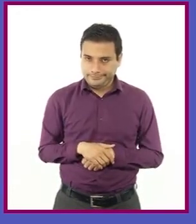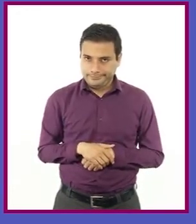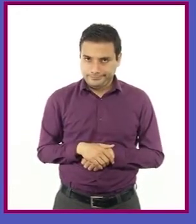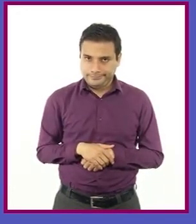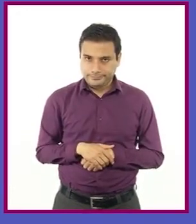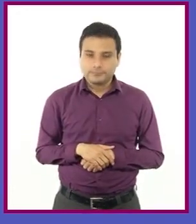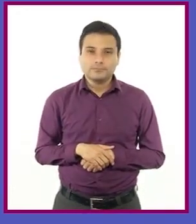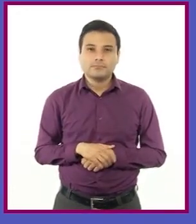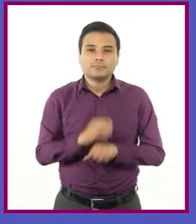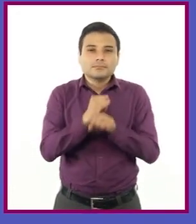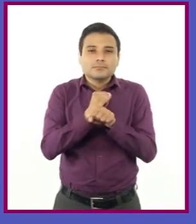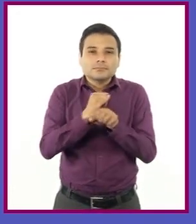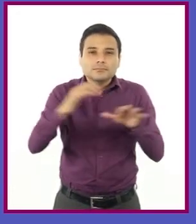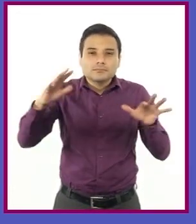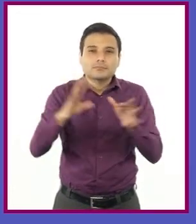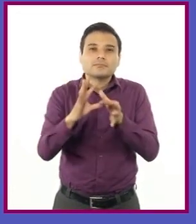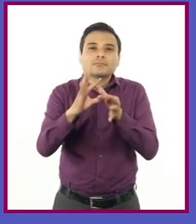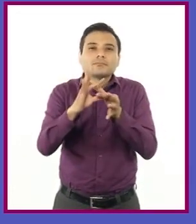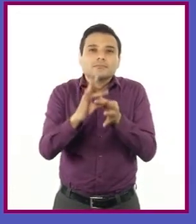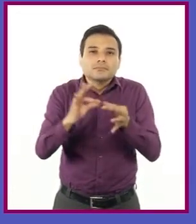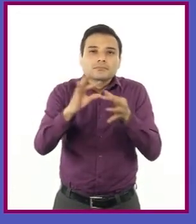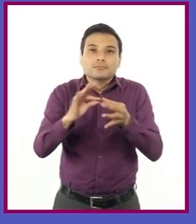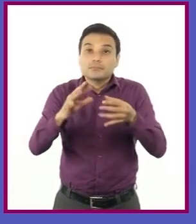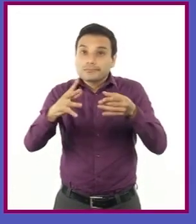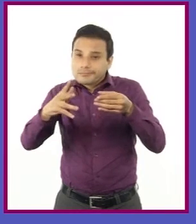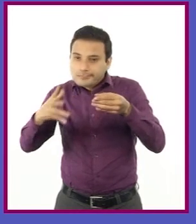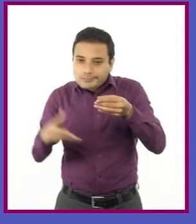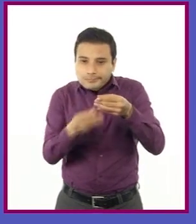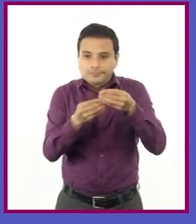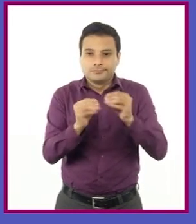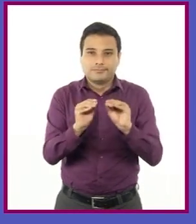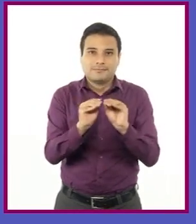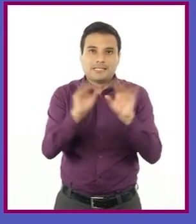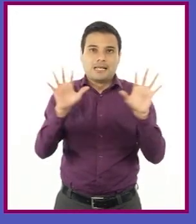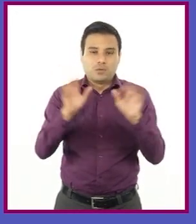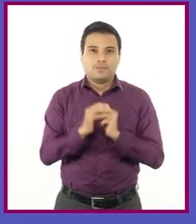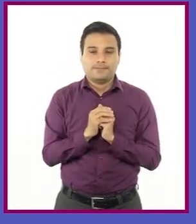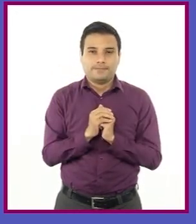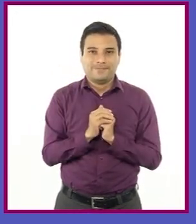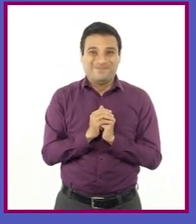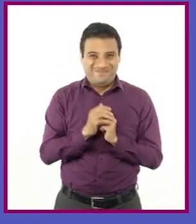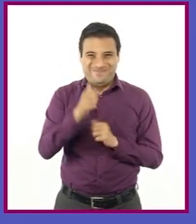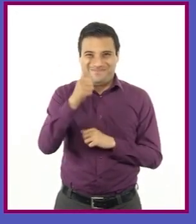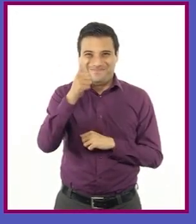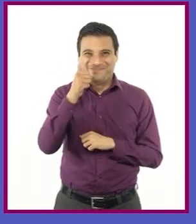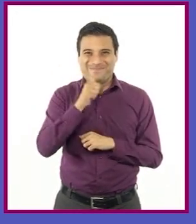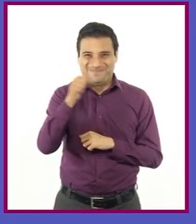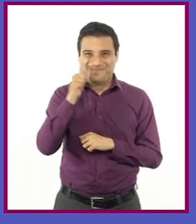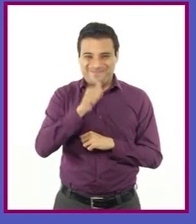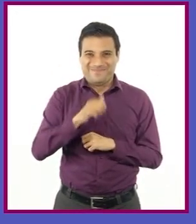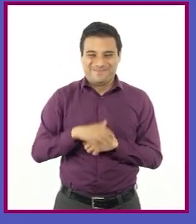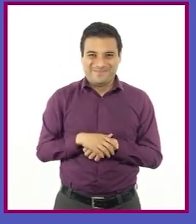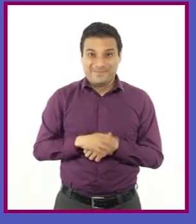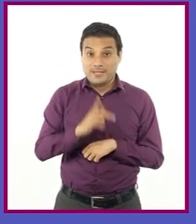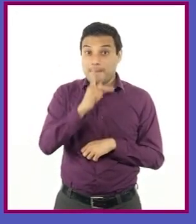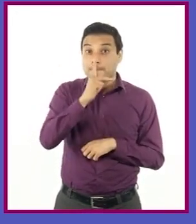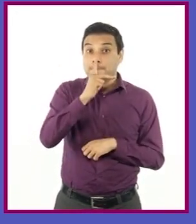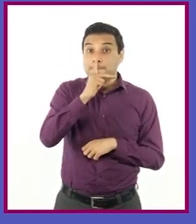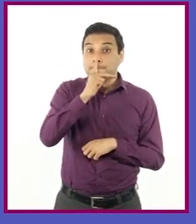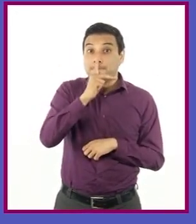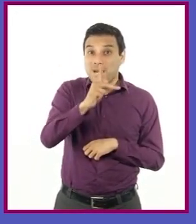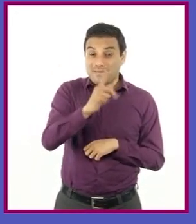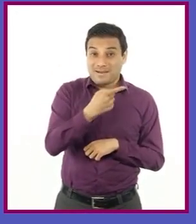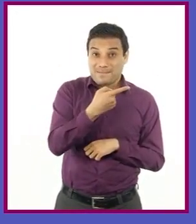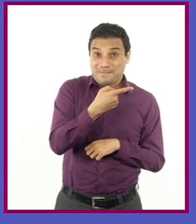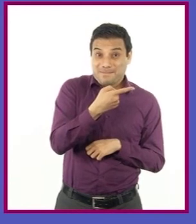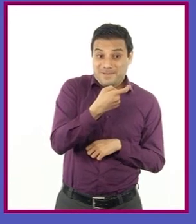una información complementaria o aclaratoria. Se escriben pegados a la primera y a la última palabra del periodo que